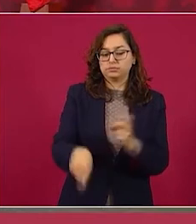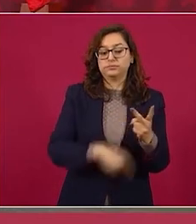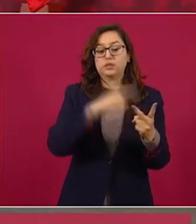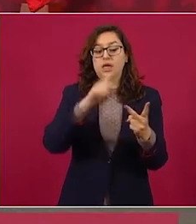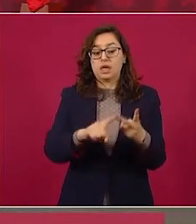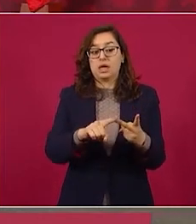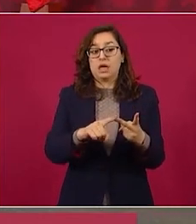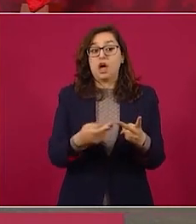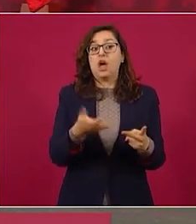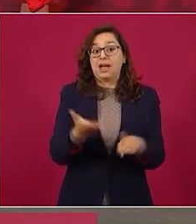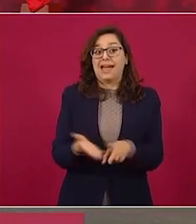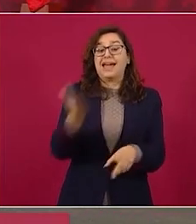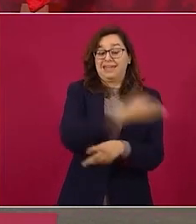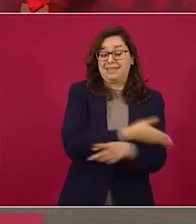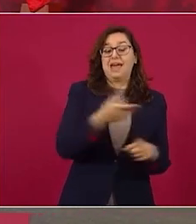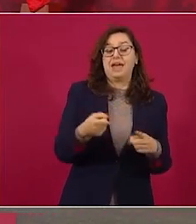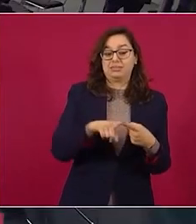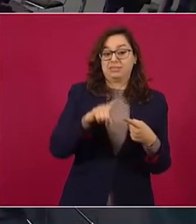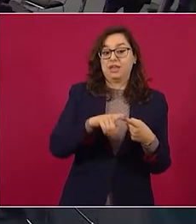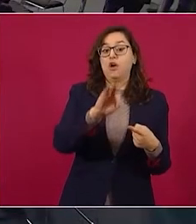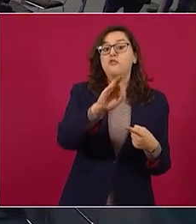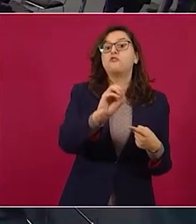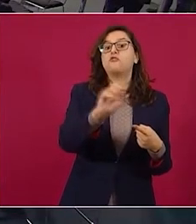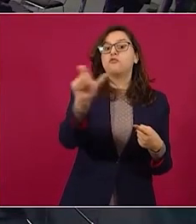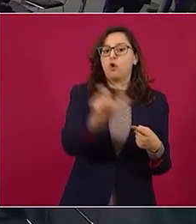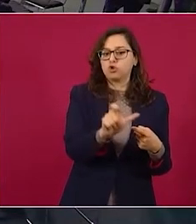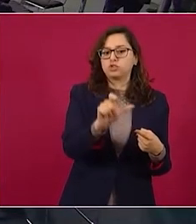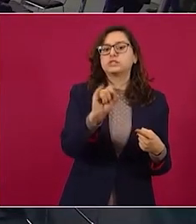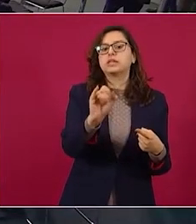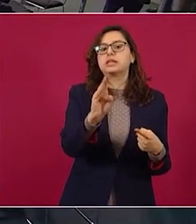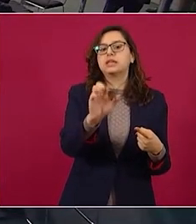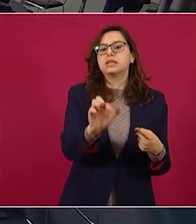de Fox ¿sí?